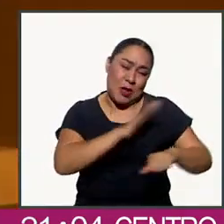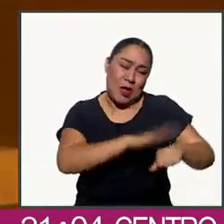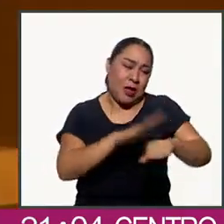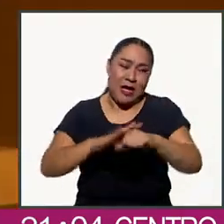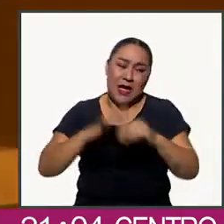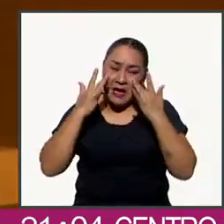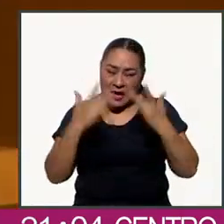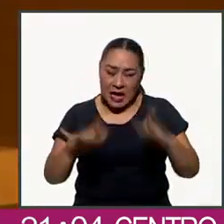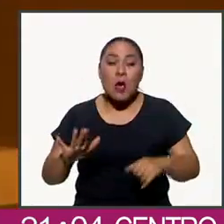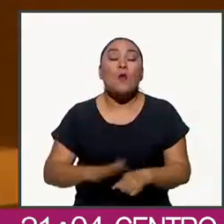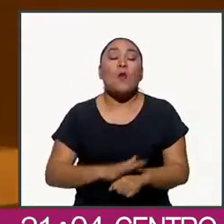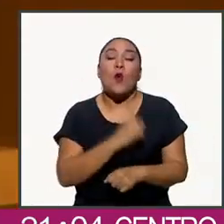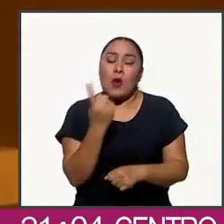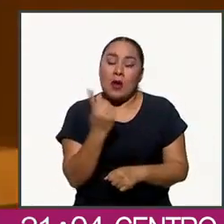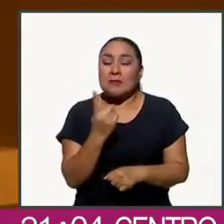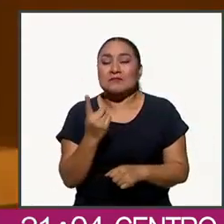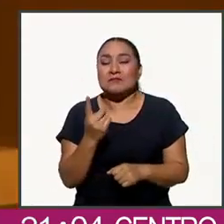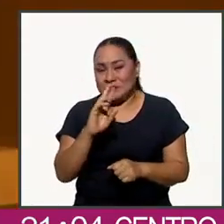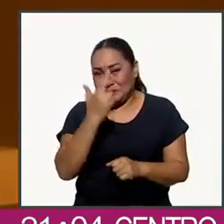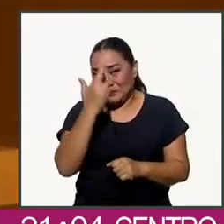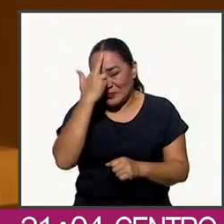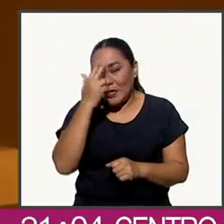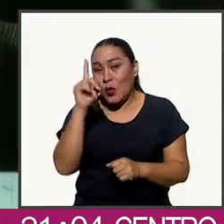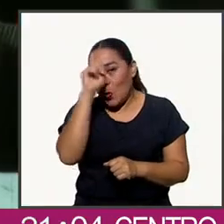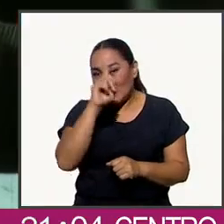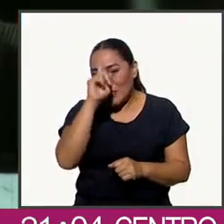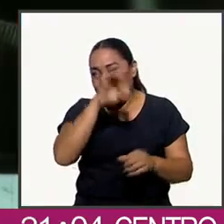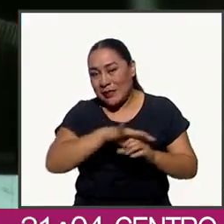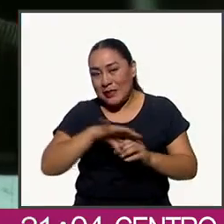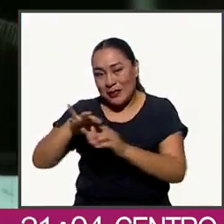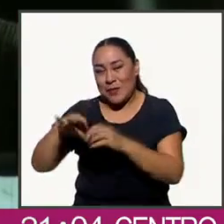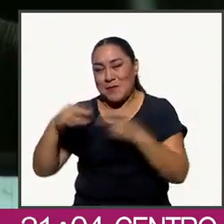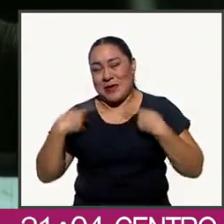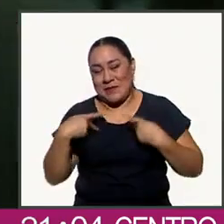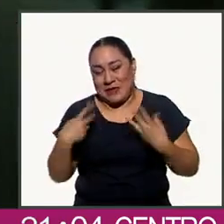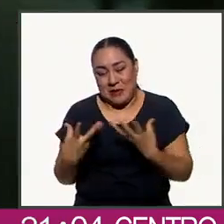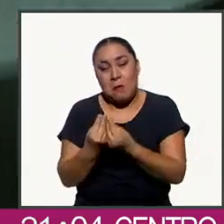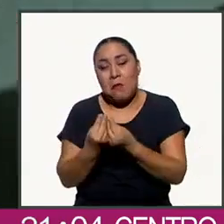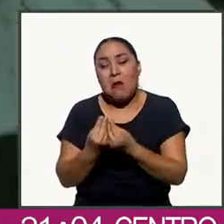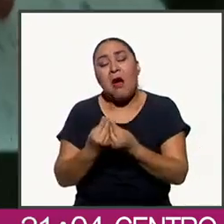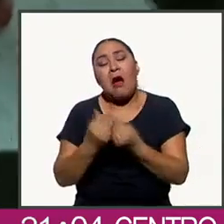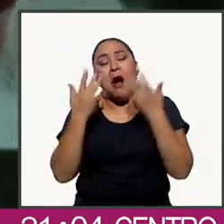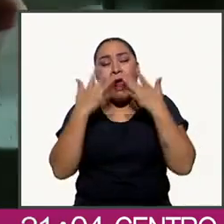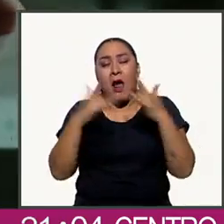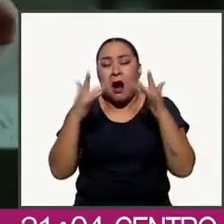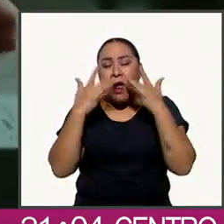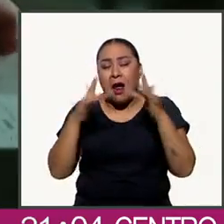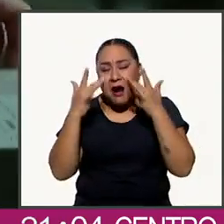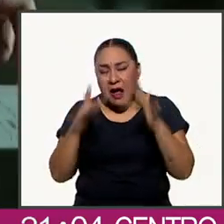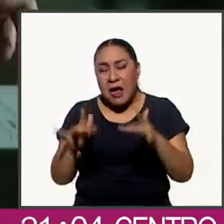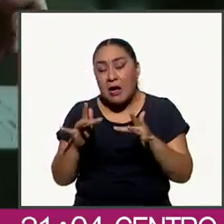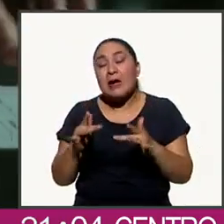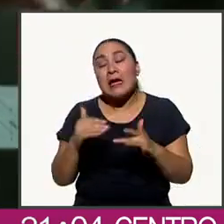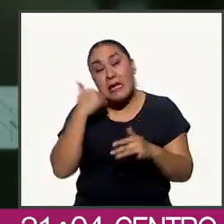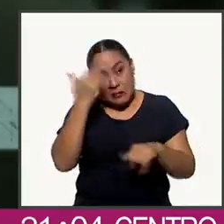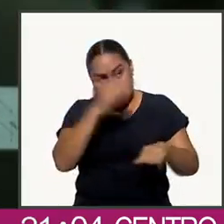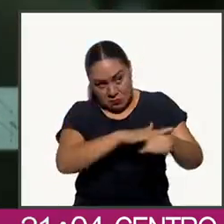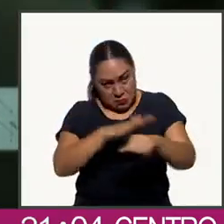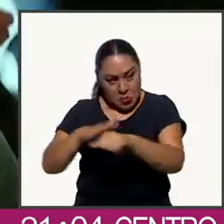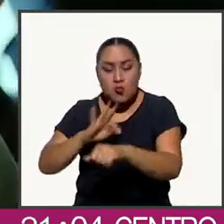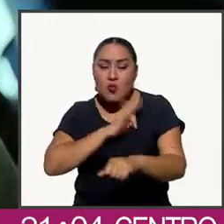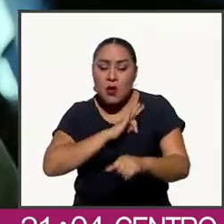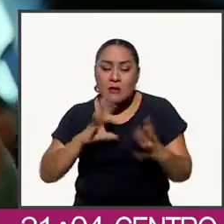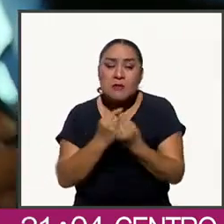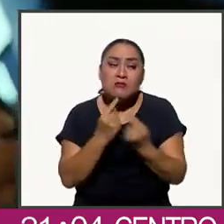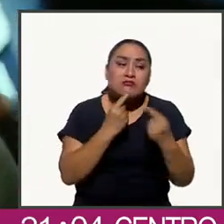un día después de que se disolvió el Consejo Electoral Ciudadano, intento de la oposición por ciudadanizar el método de selección